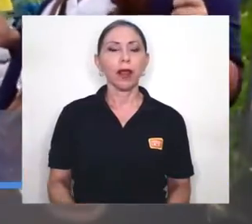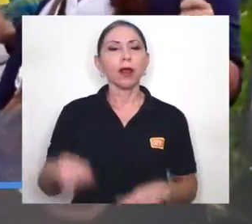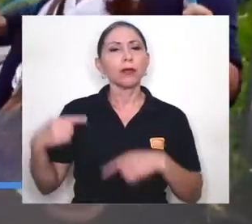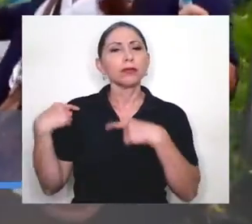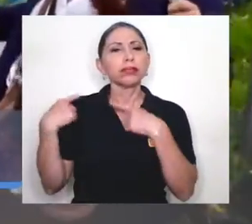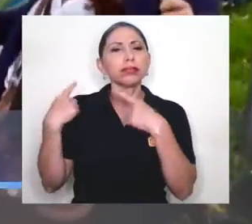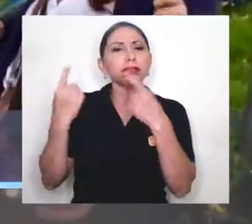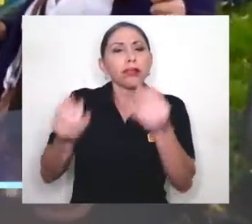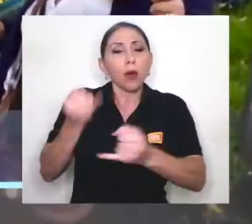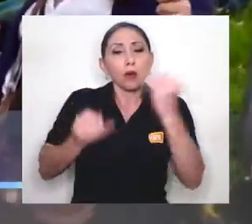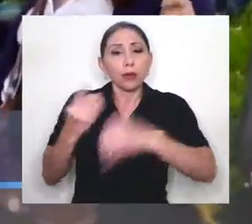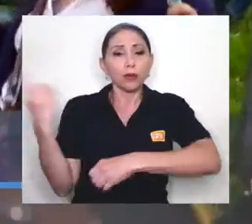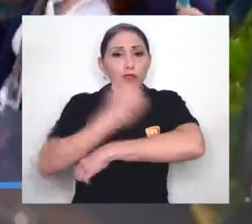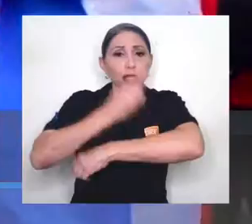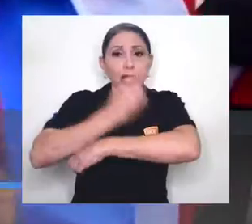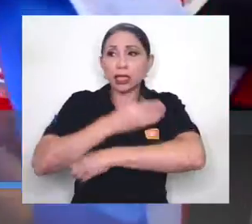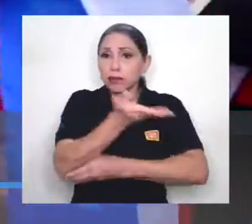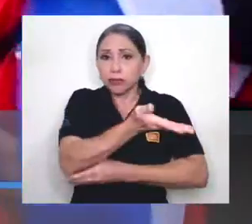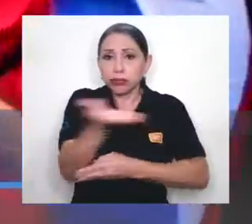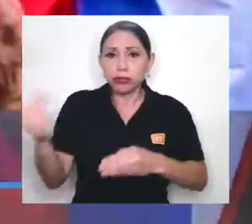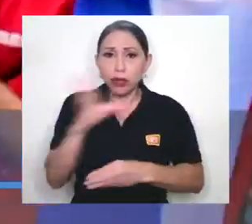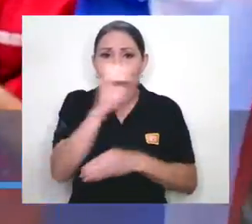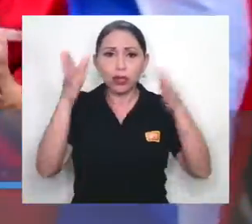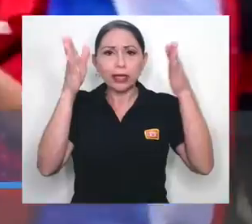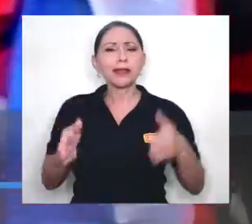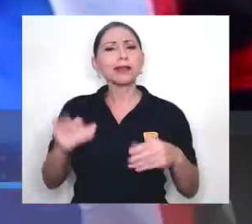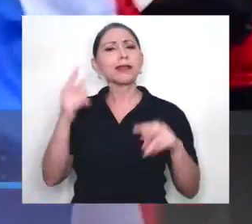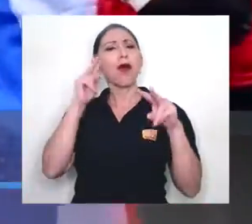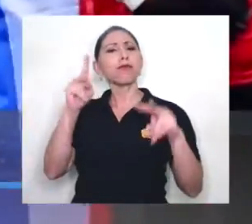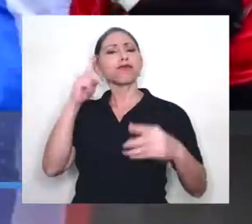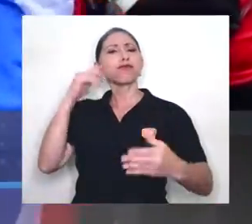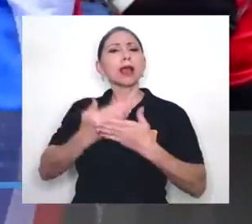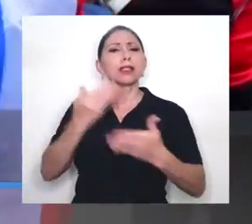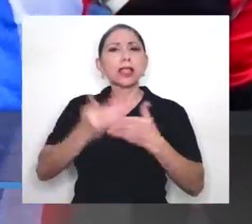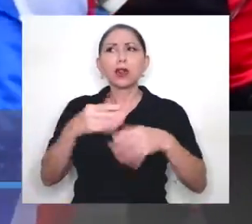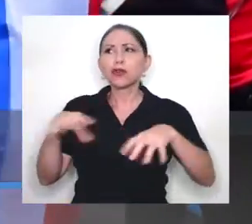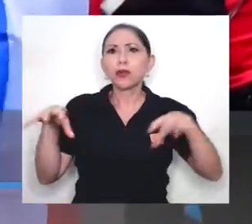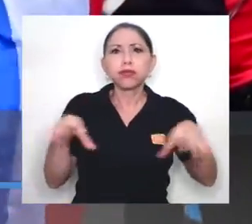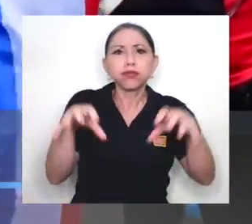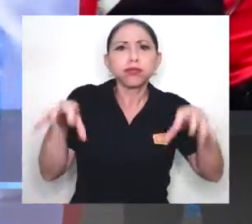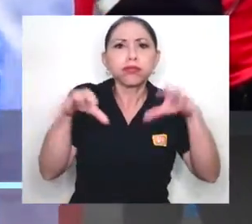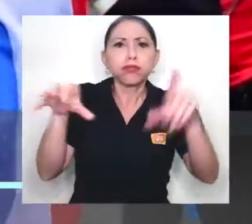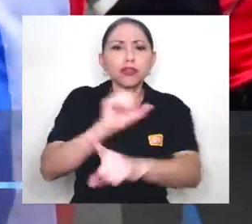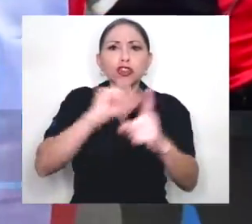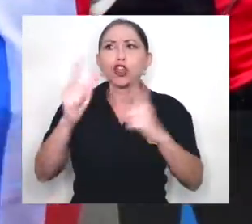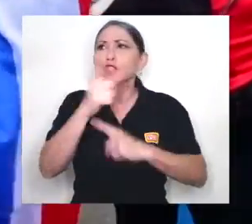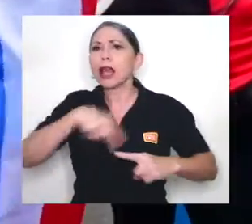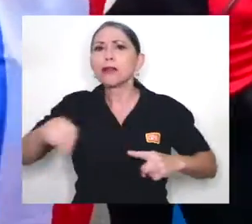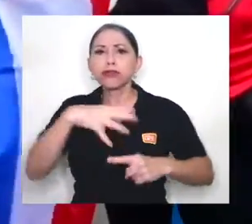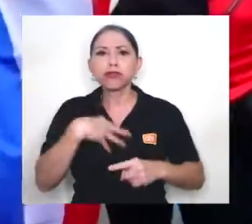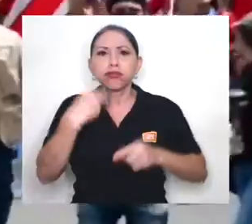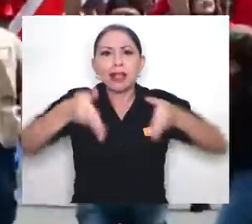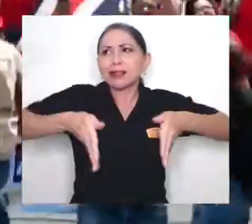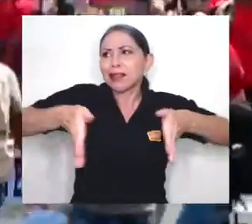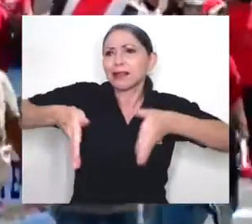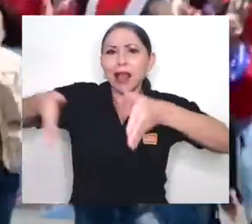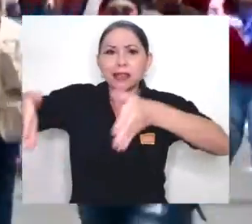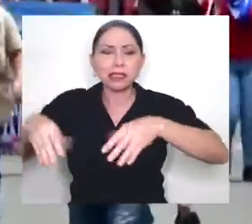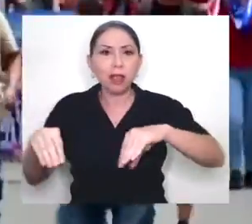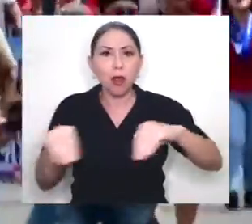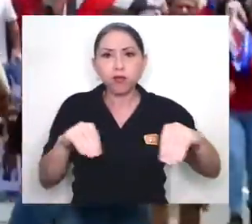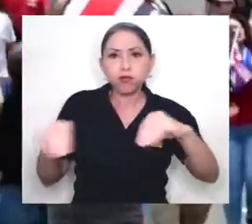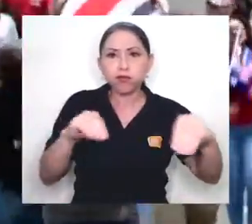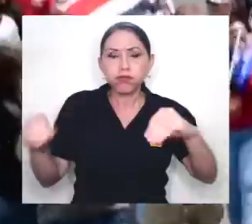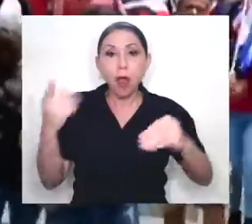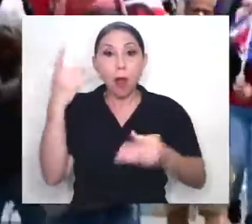Durante los últimos días, los costarricenses hemos sido testigos de la agitación social que existe en las calles. Por esta razón, la